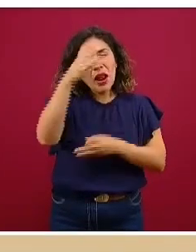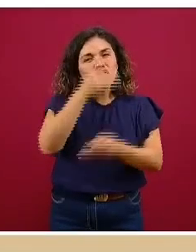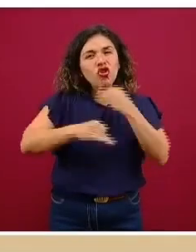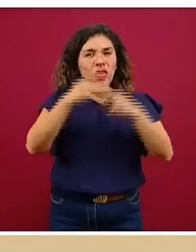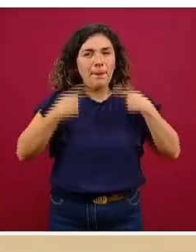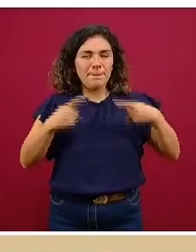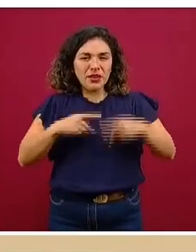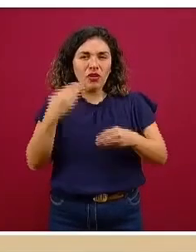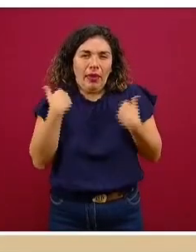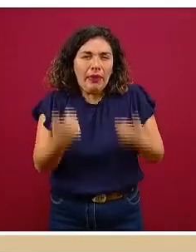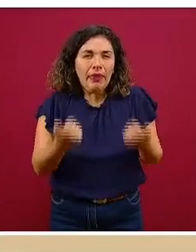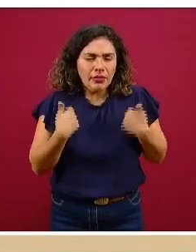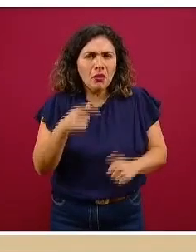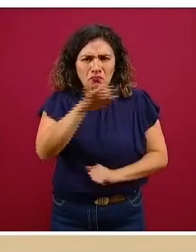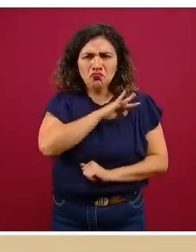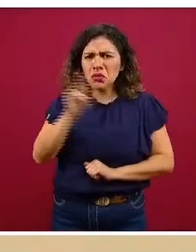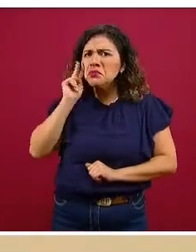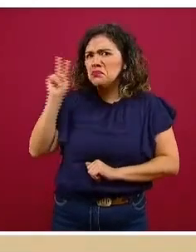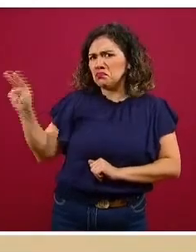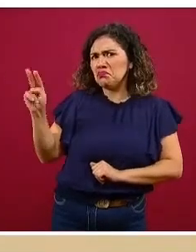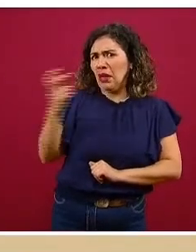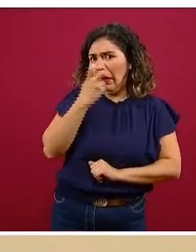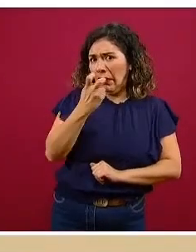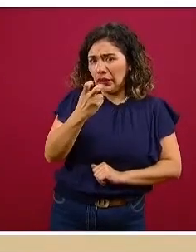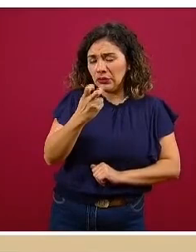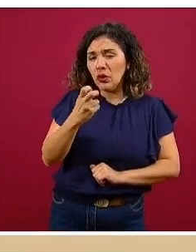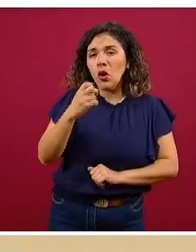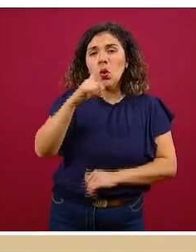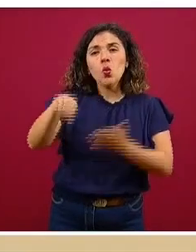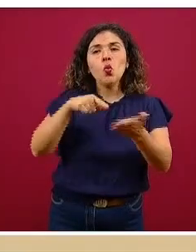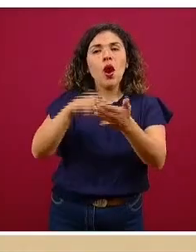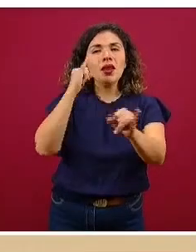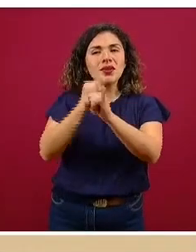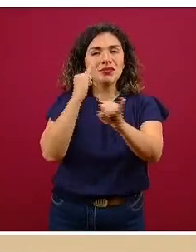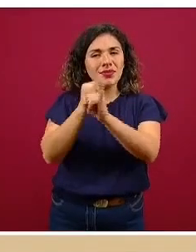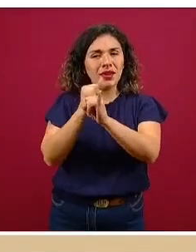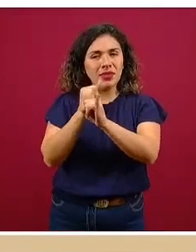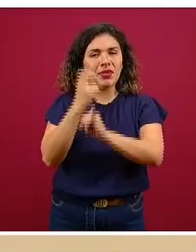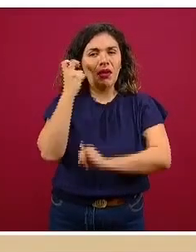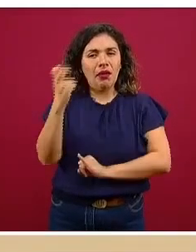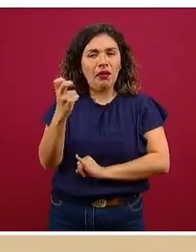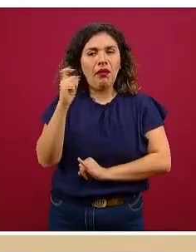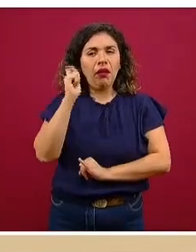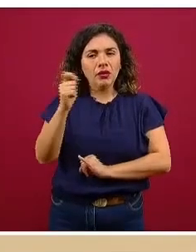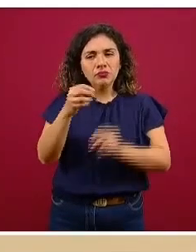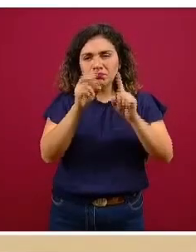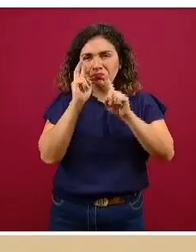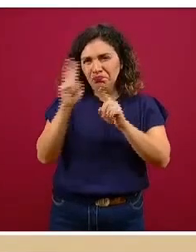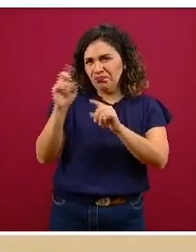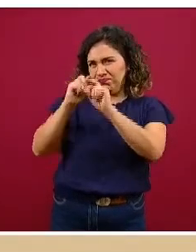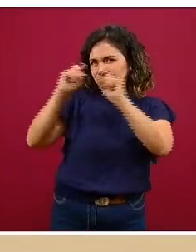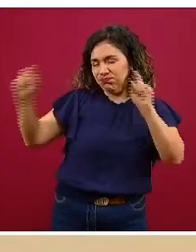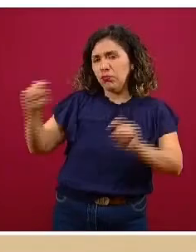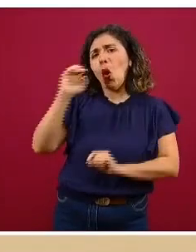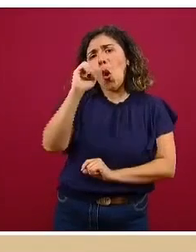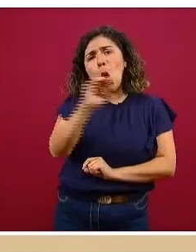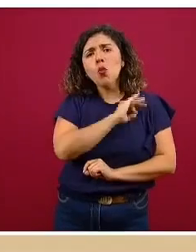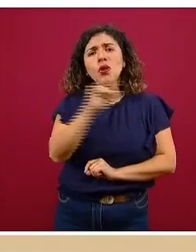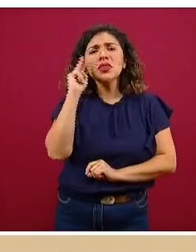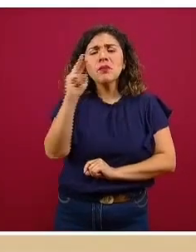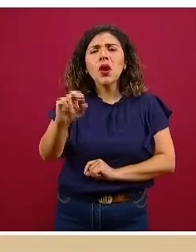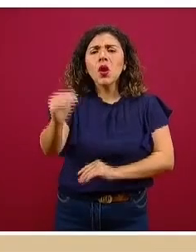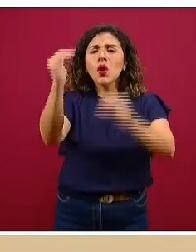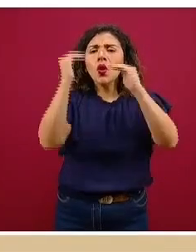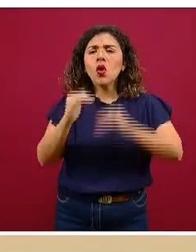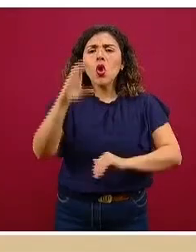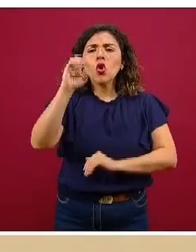población, pueden consultar nuevamente el micrositio. Específicamente, también pueden consultar en la